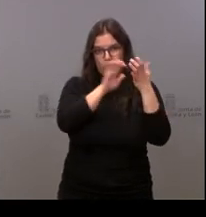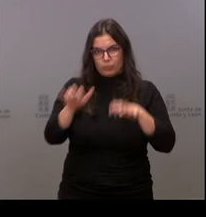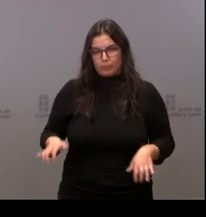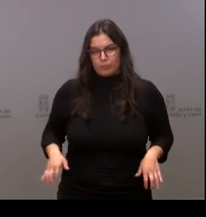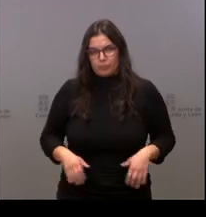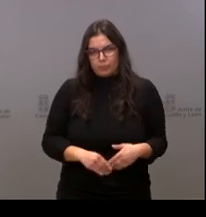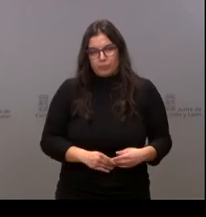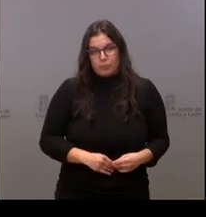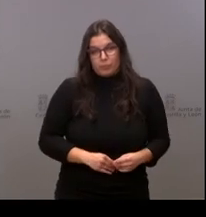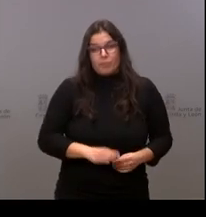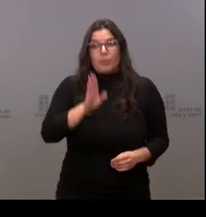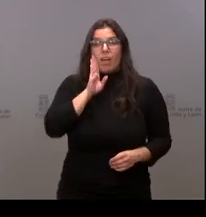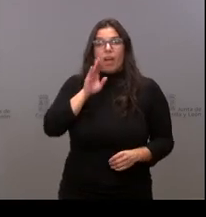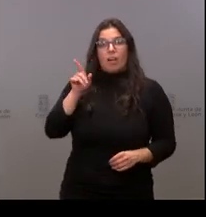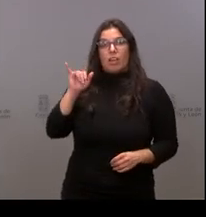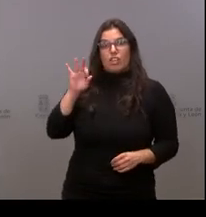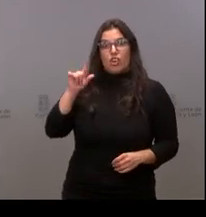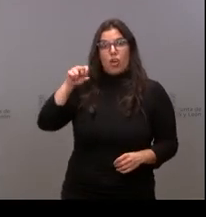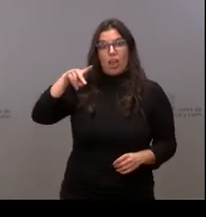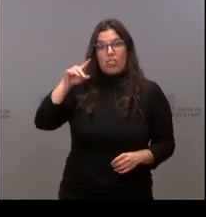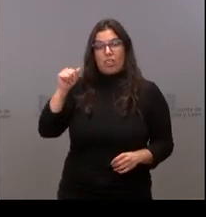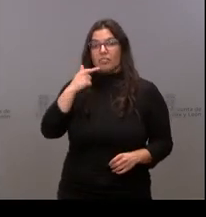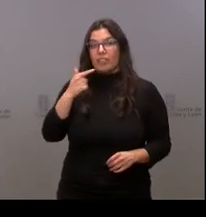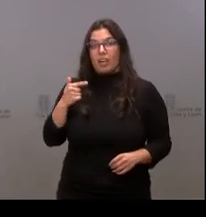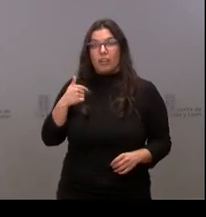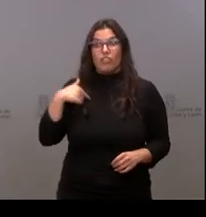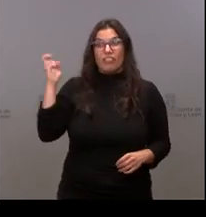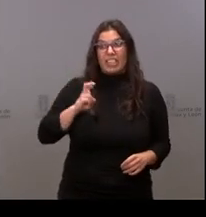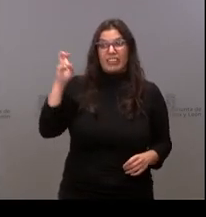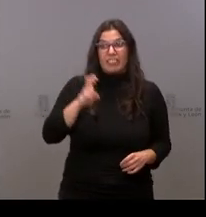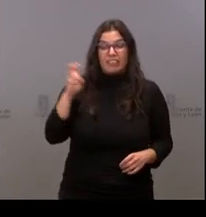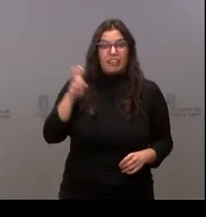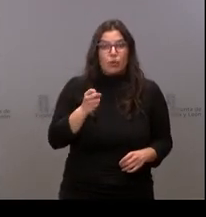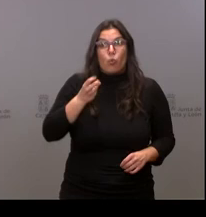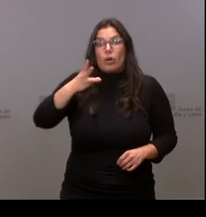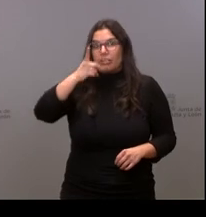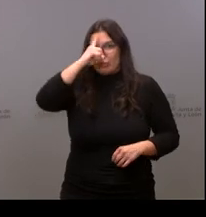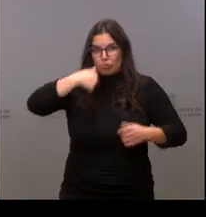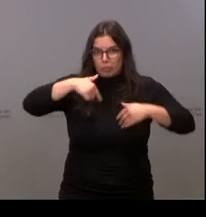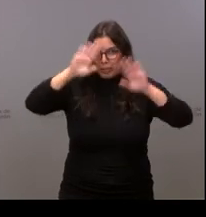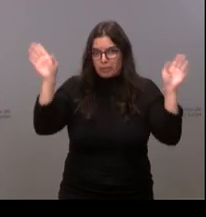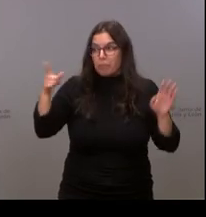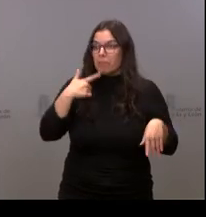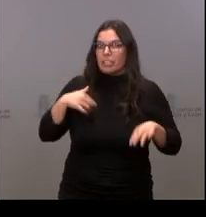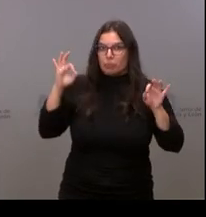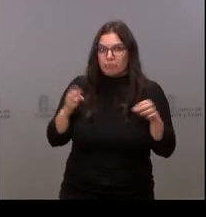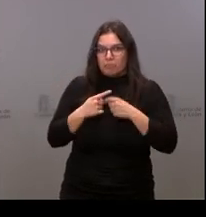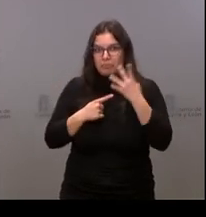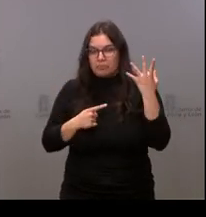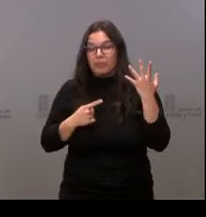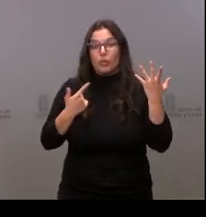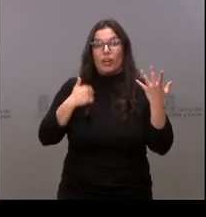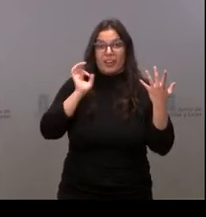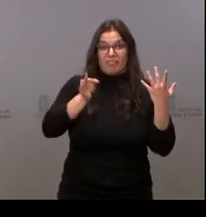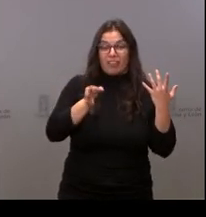decía Yolanda, no sabía el número de veces que había venido a esta provincia, pero sí que es verdad que la